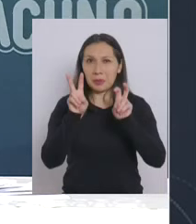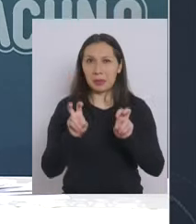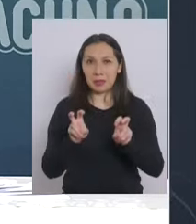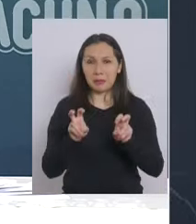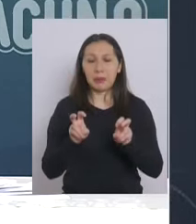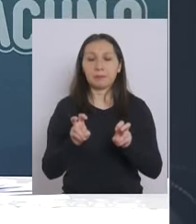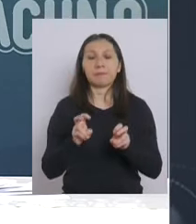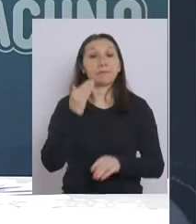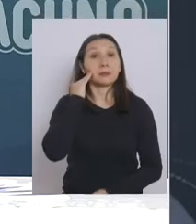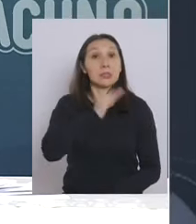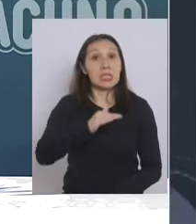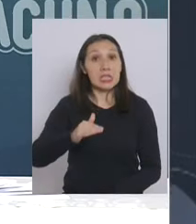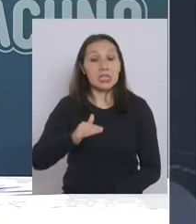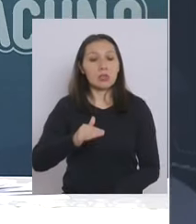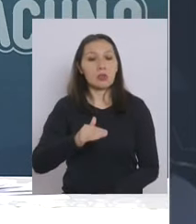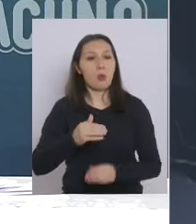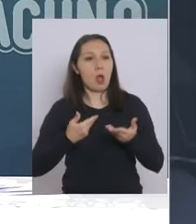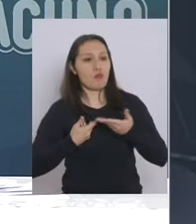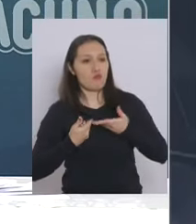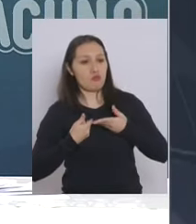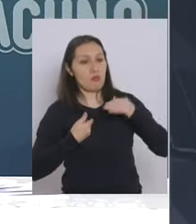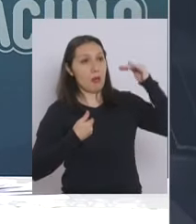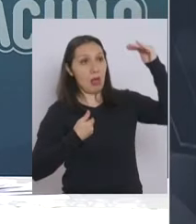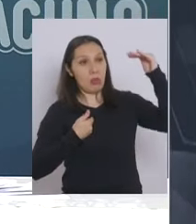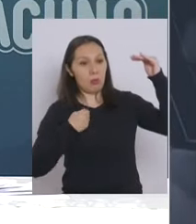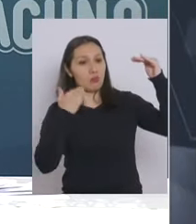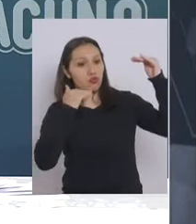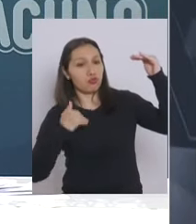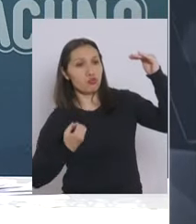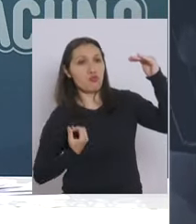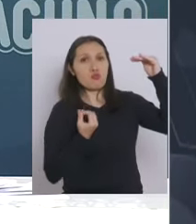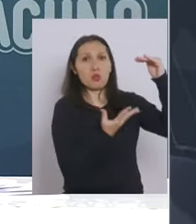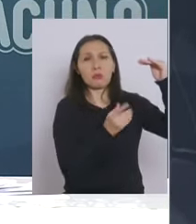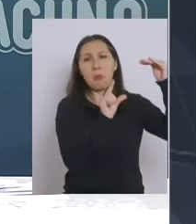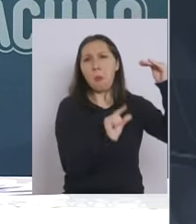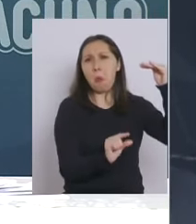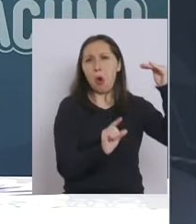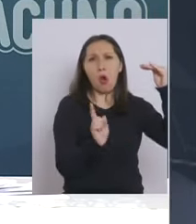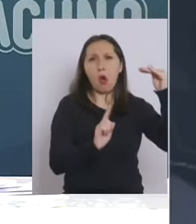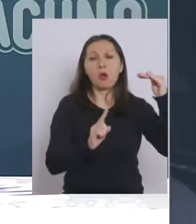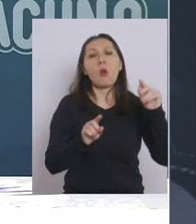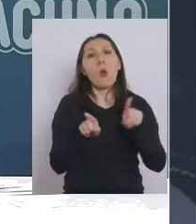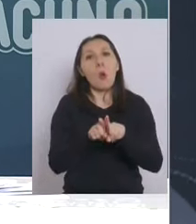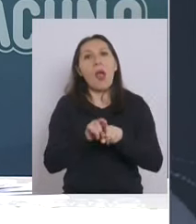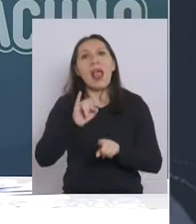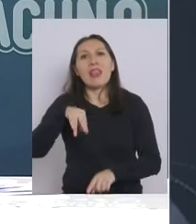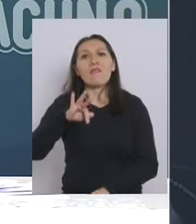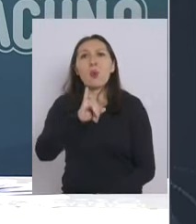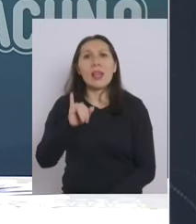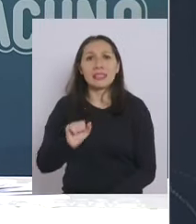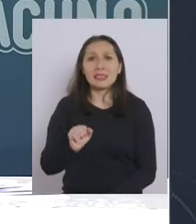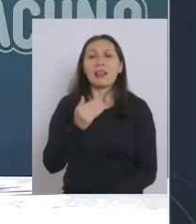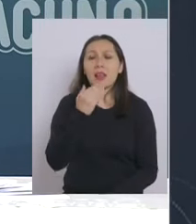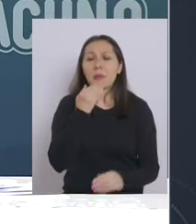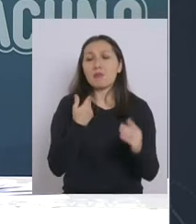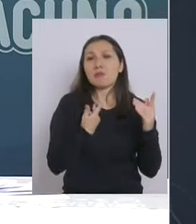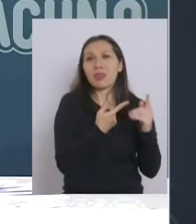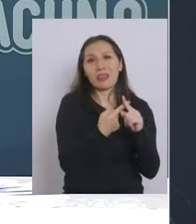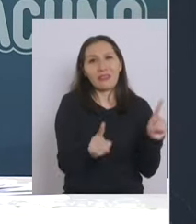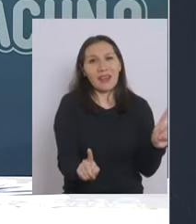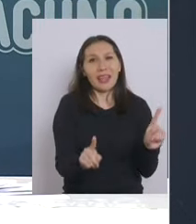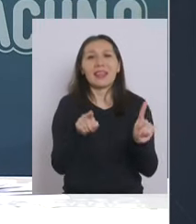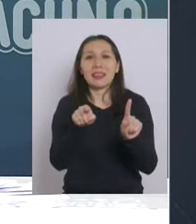en el sentido de que los niños transmiten poco este virus no así el de la influenza y además obviamente estamos vacunando a los